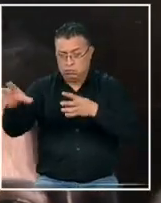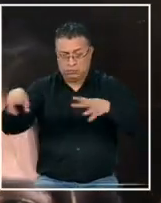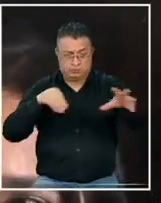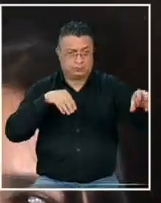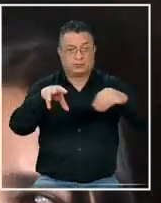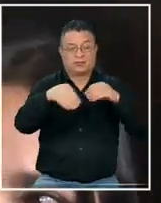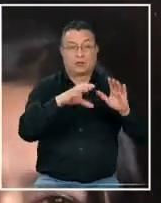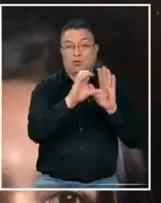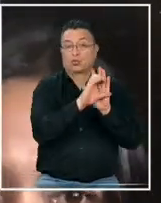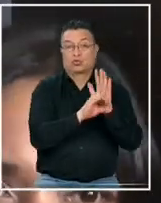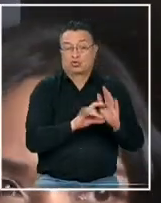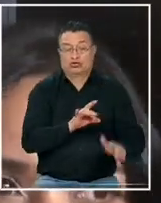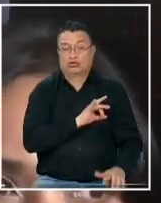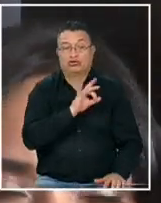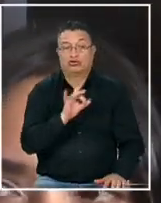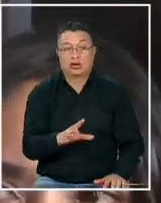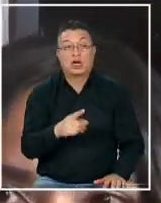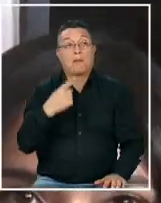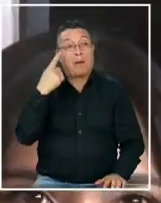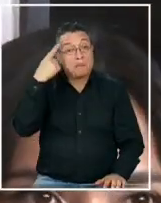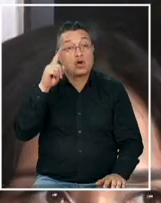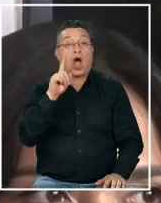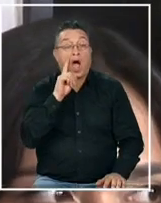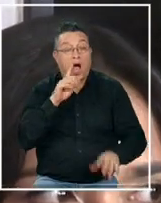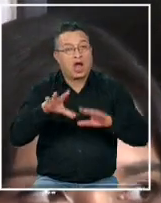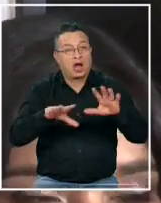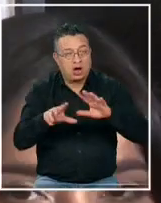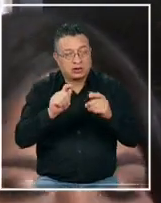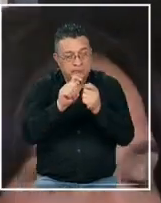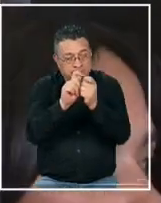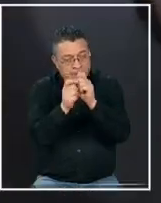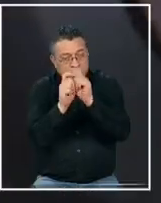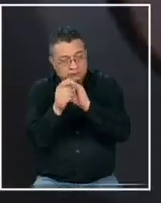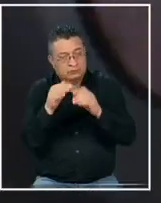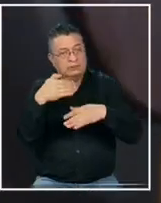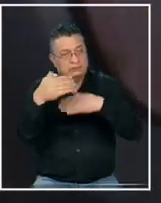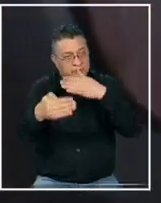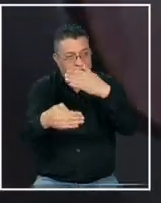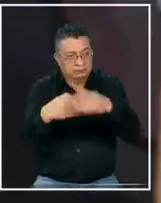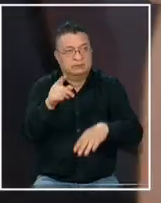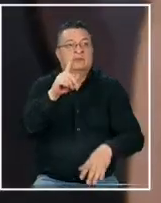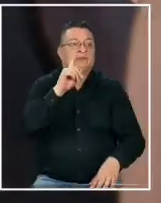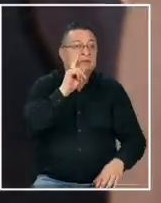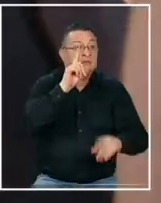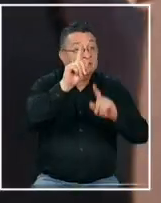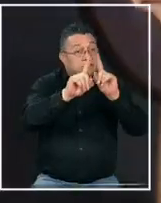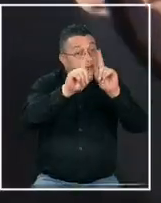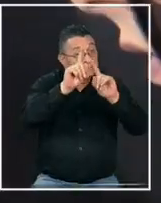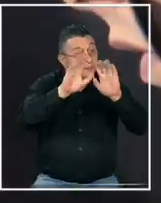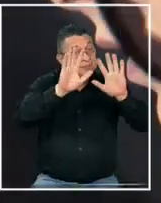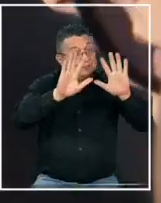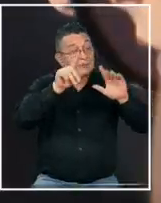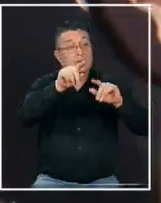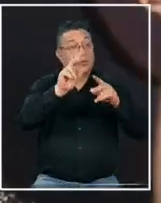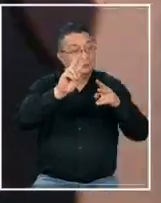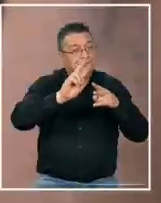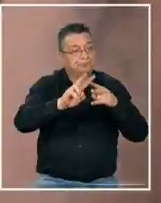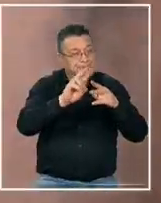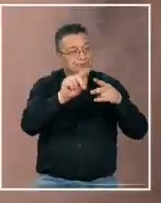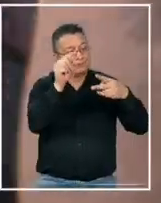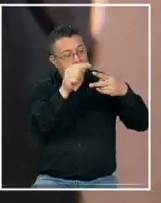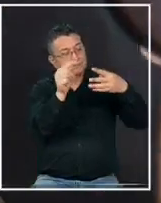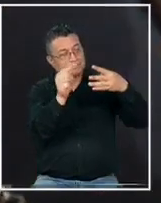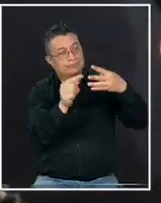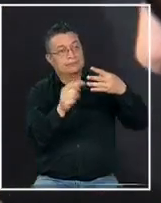constitucional chilena, pero existen también cosas que se tienen que ir perfeccionando en el camino. Algunos reparos que hacer al